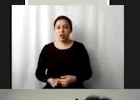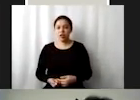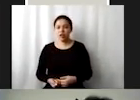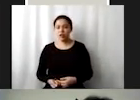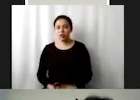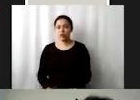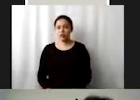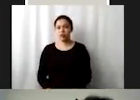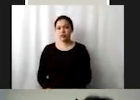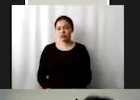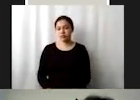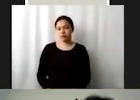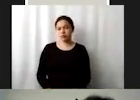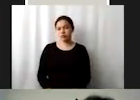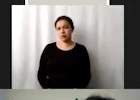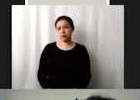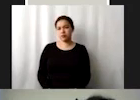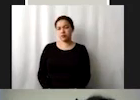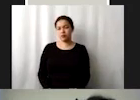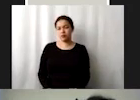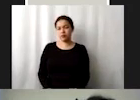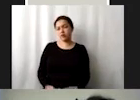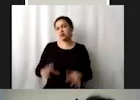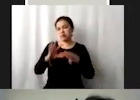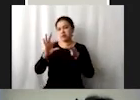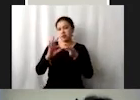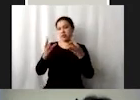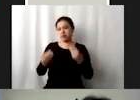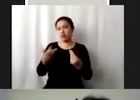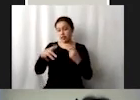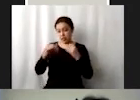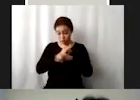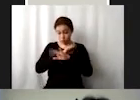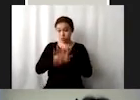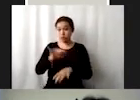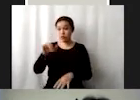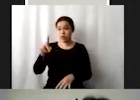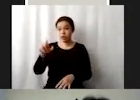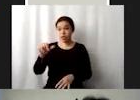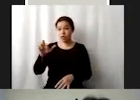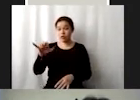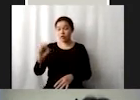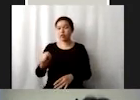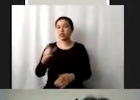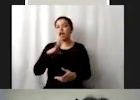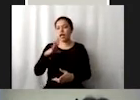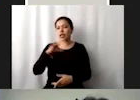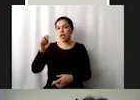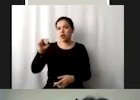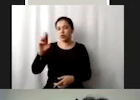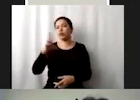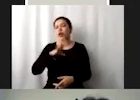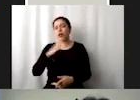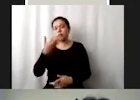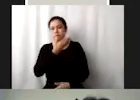mucho con mucha explicación porque si hay una base de datos de indicadores también que tiene la ONU se van a dar cuenta